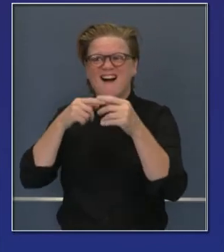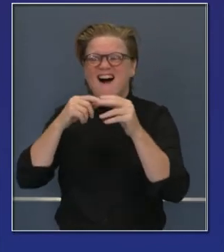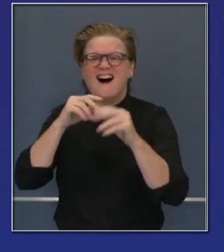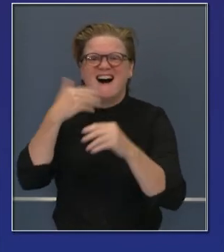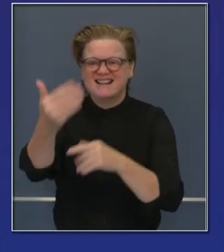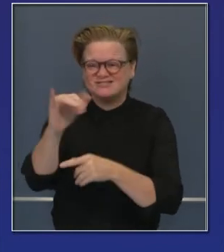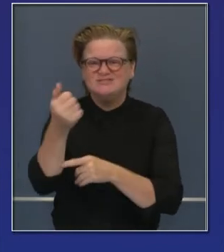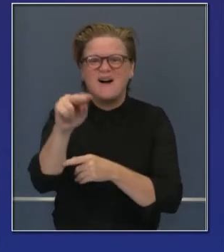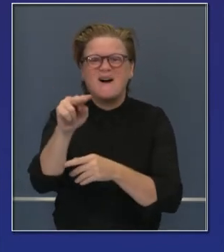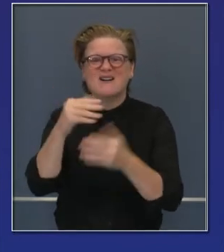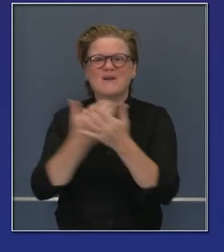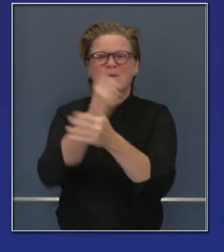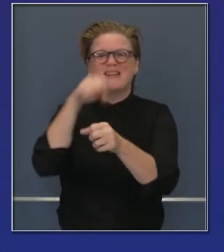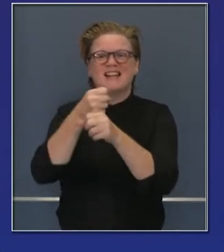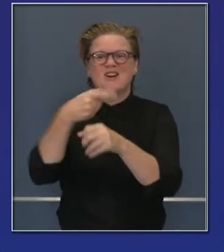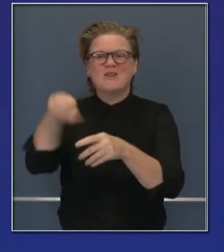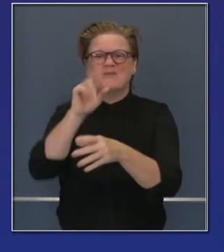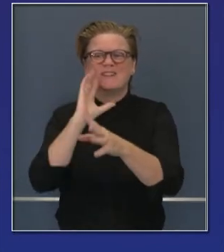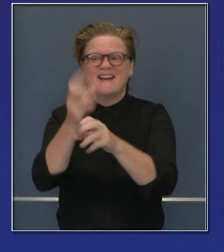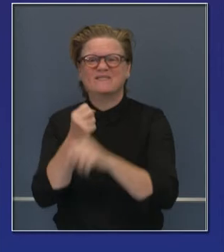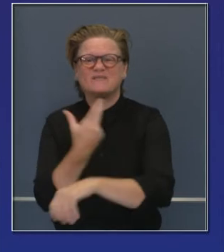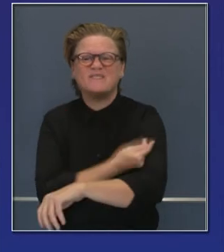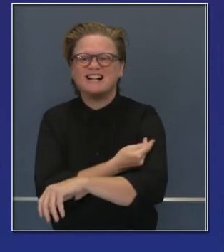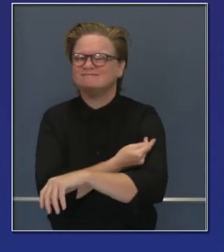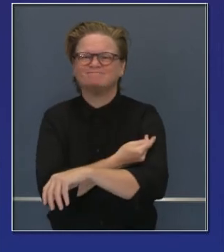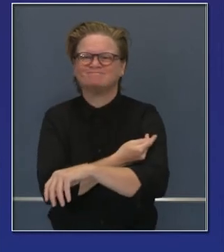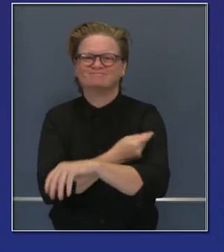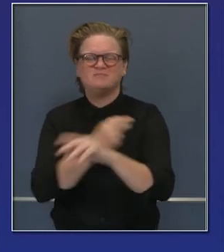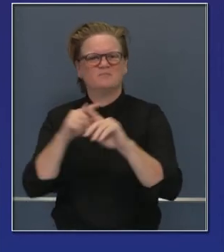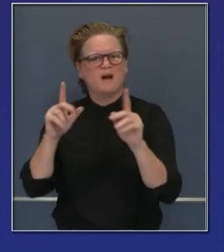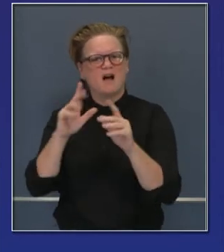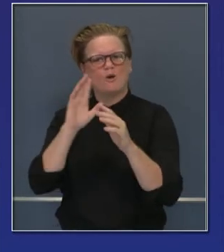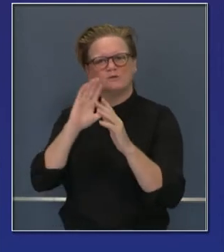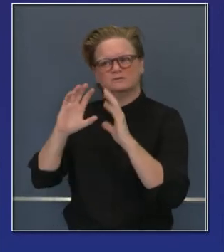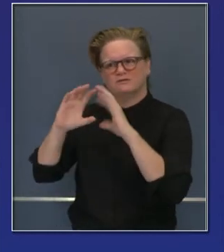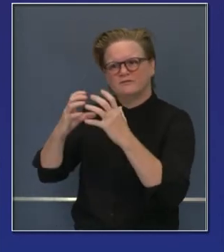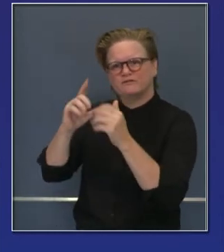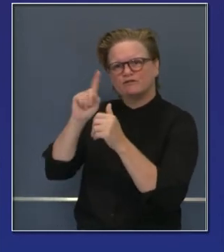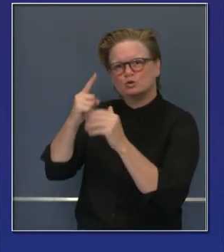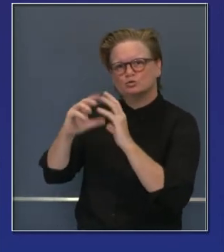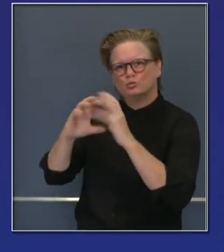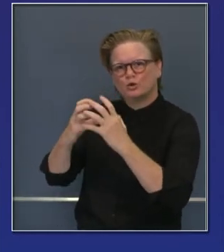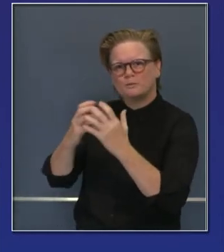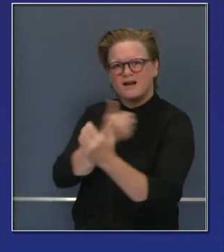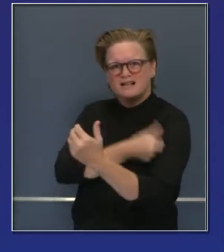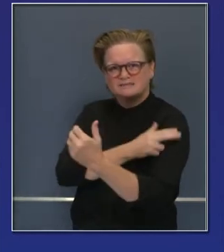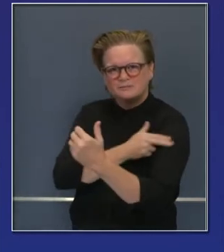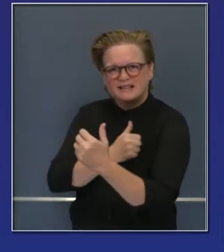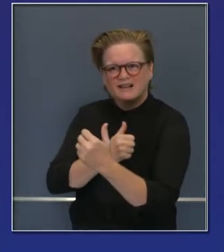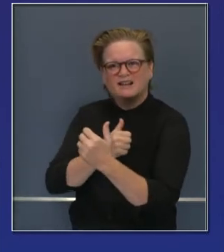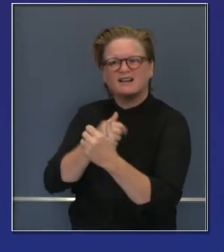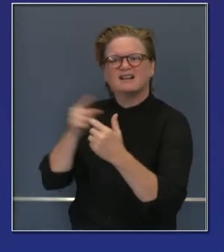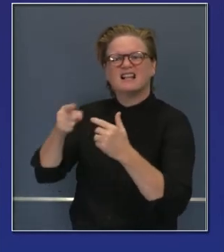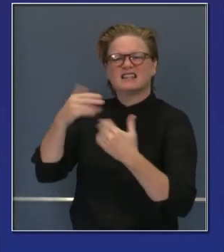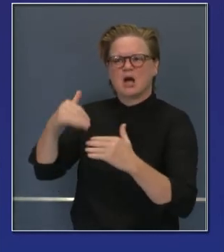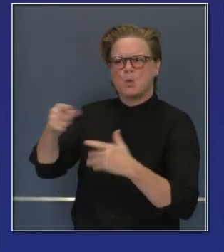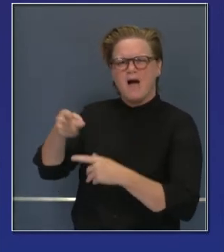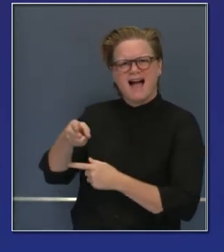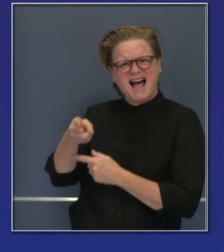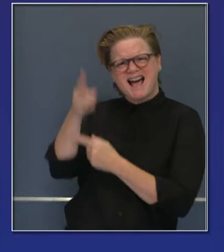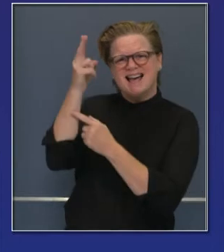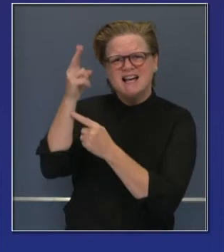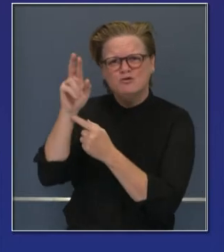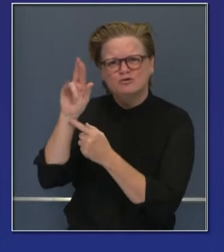aquellos más vulnerables, sí, aquellos que se exponen todos los días a COVID-19 son los que